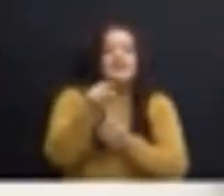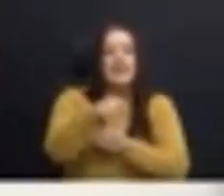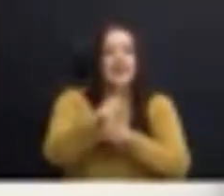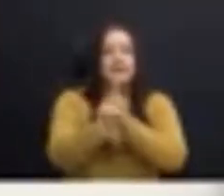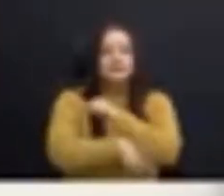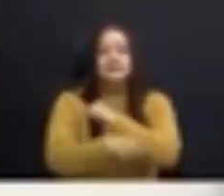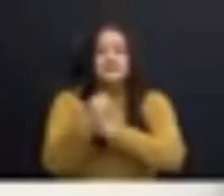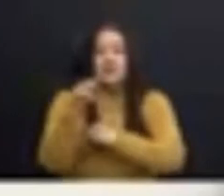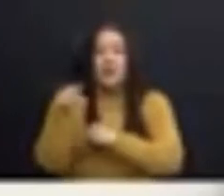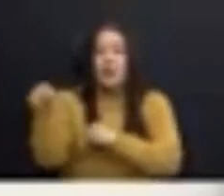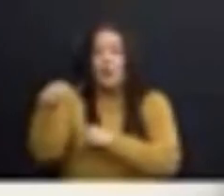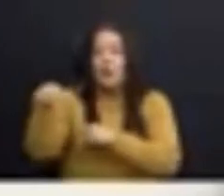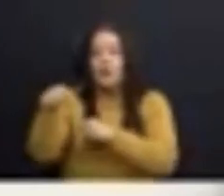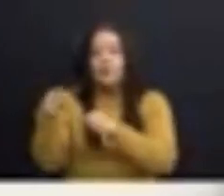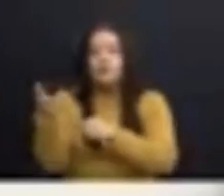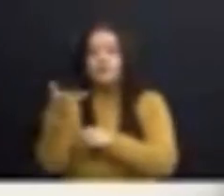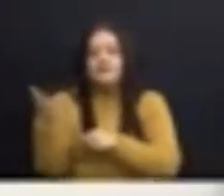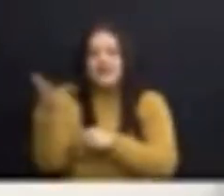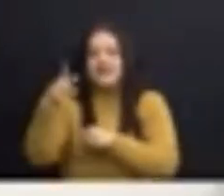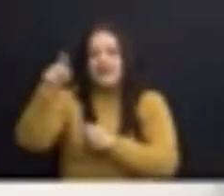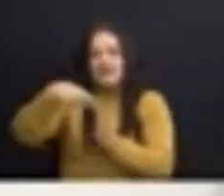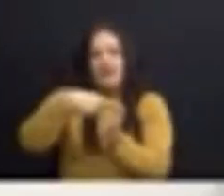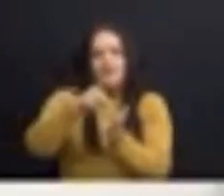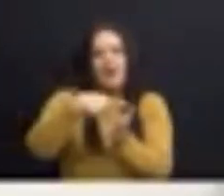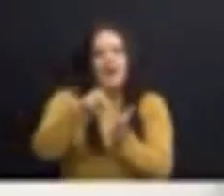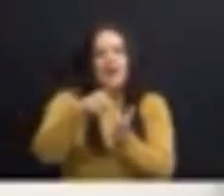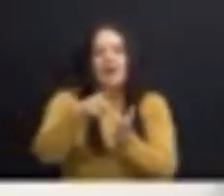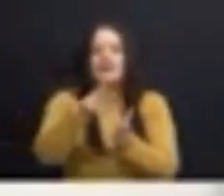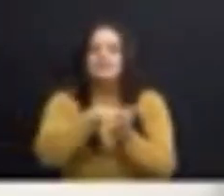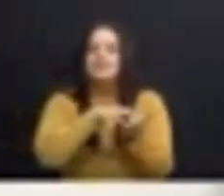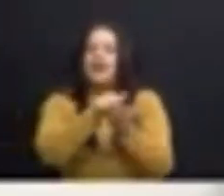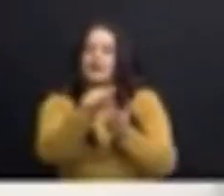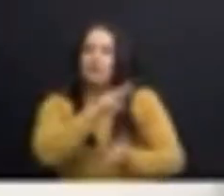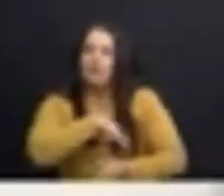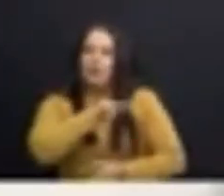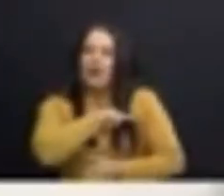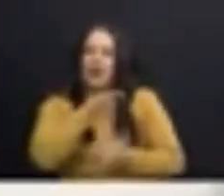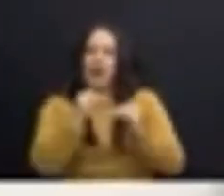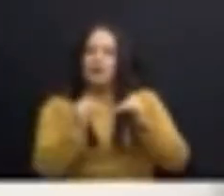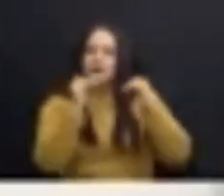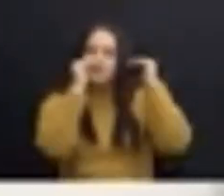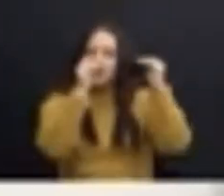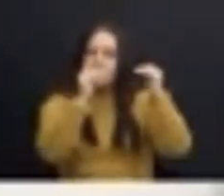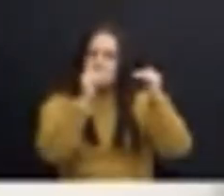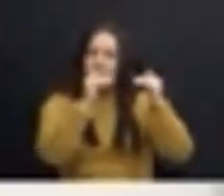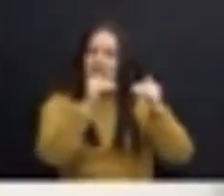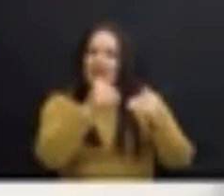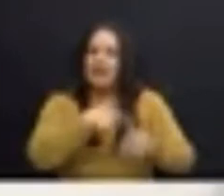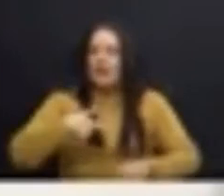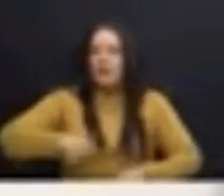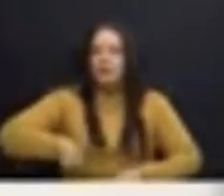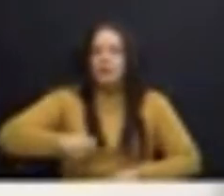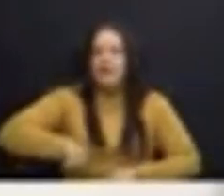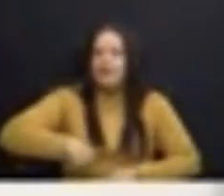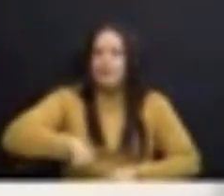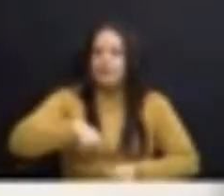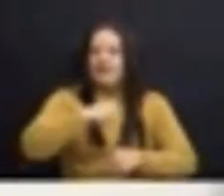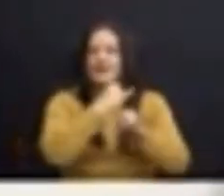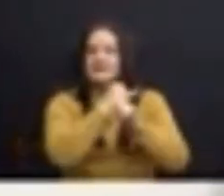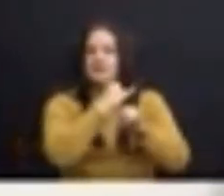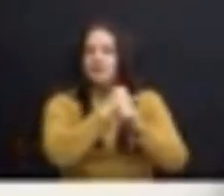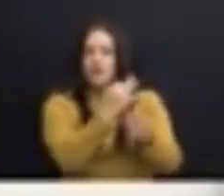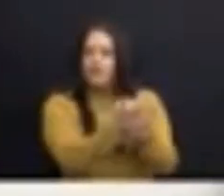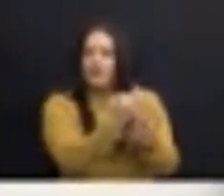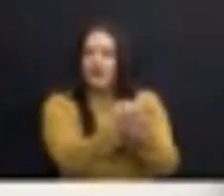demandados tuvieran que pagar daños morales a los altos ejecutivos de la institución financiera, daños a la imagen del banco